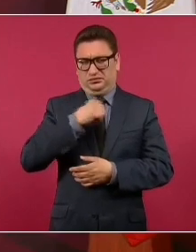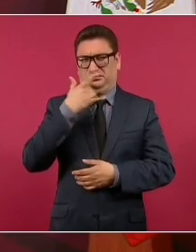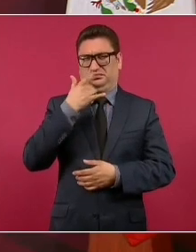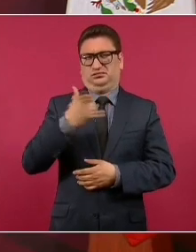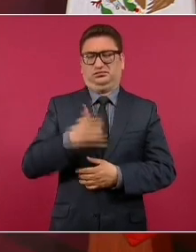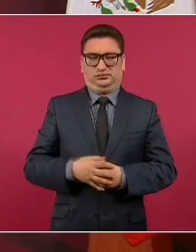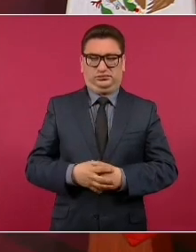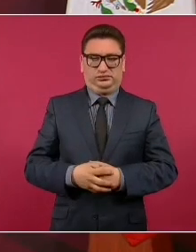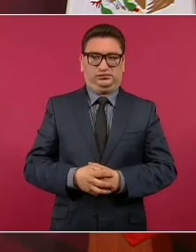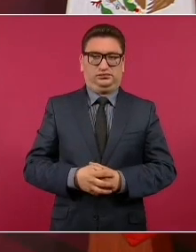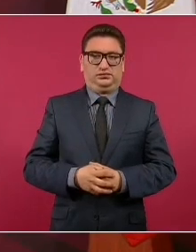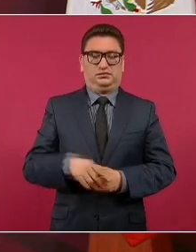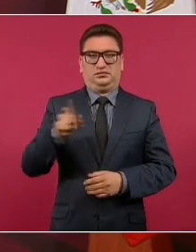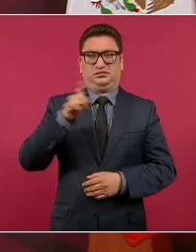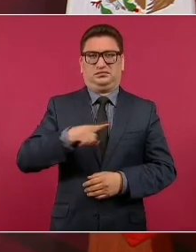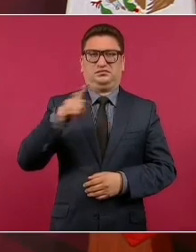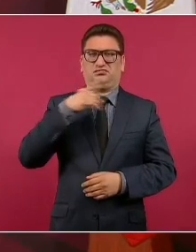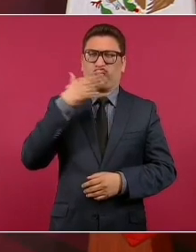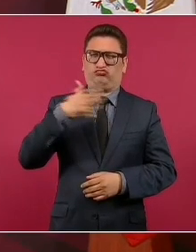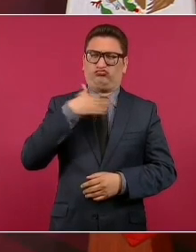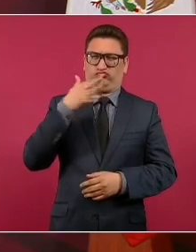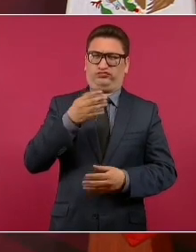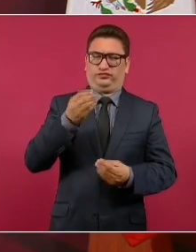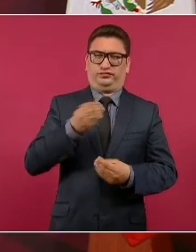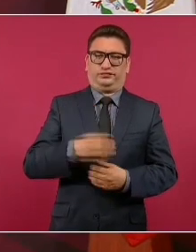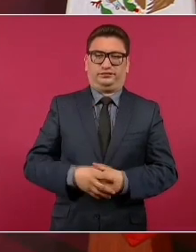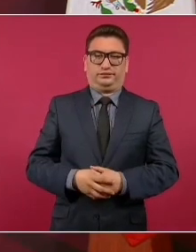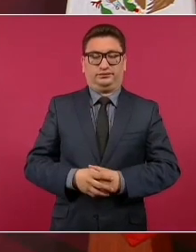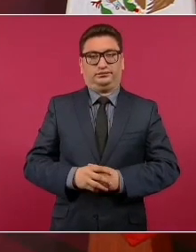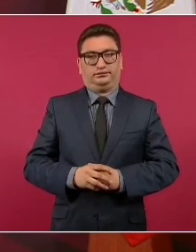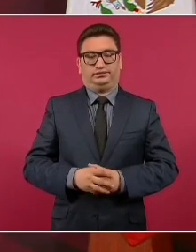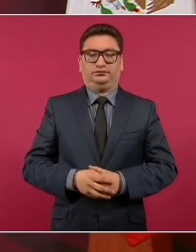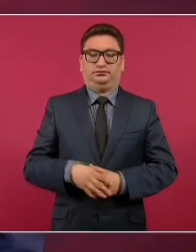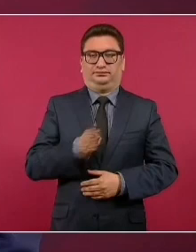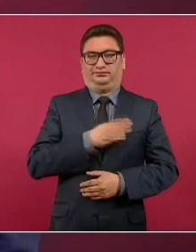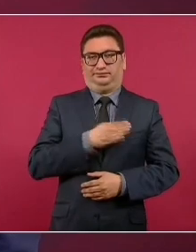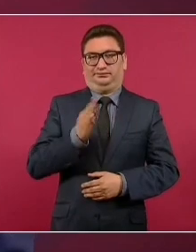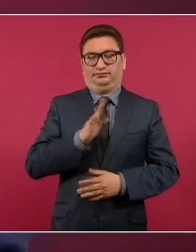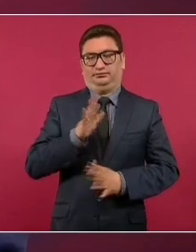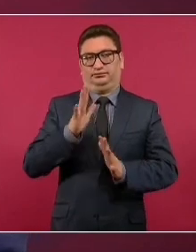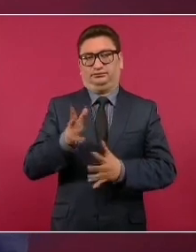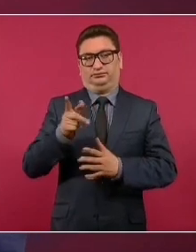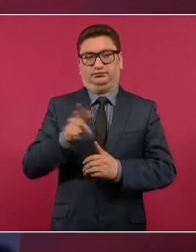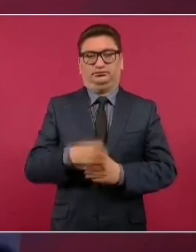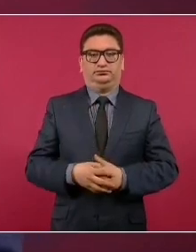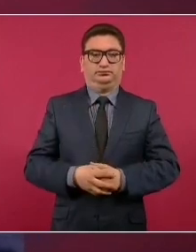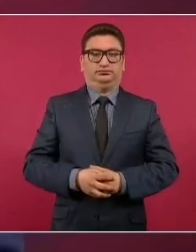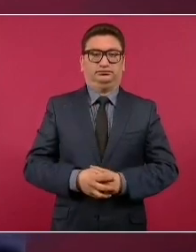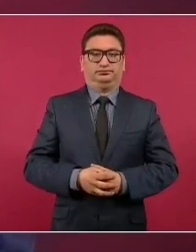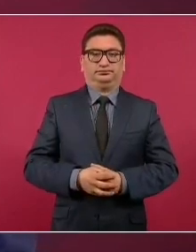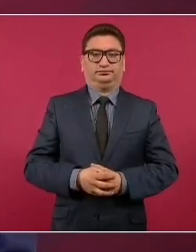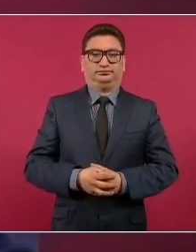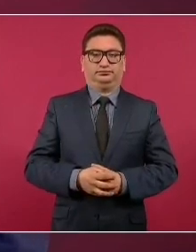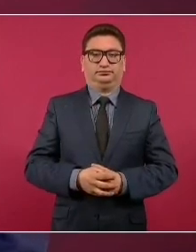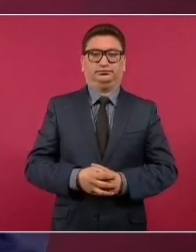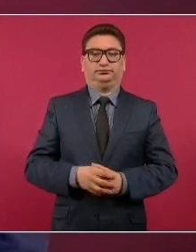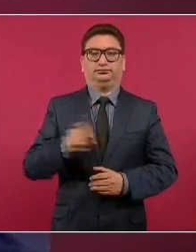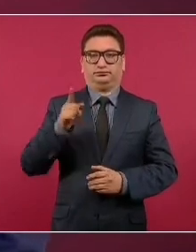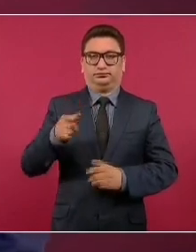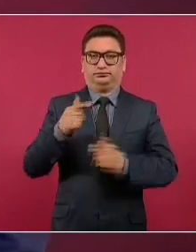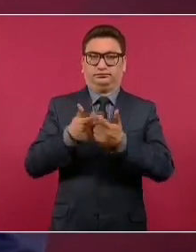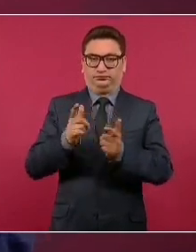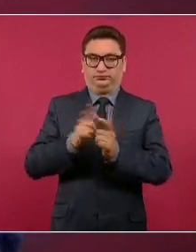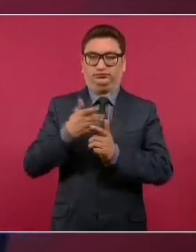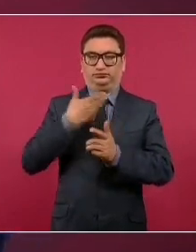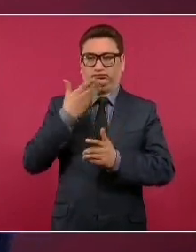son muy corruptos, pero ahí sí hay una